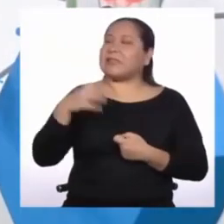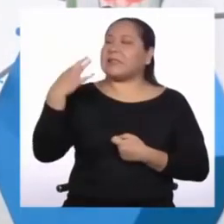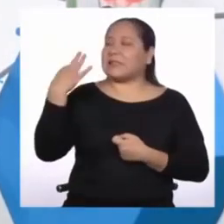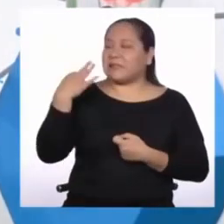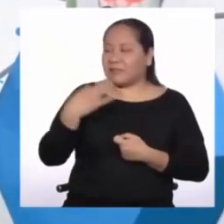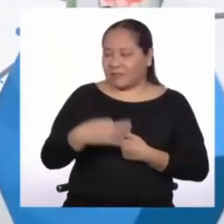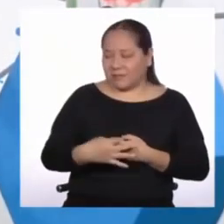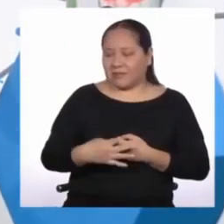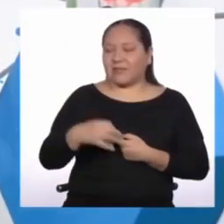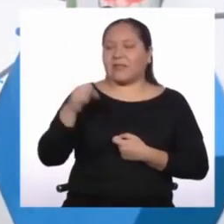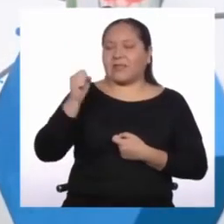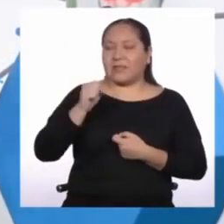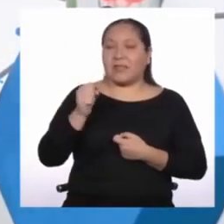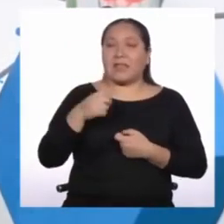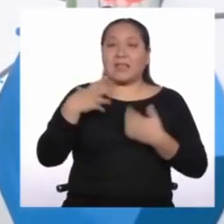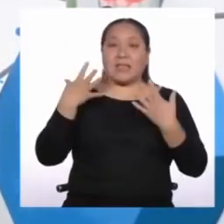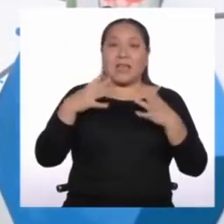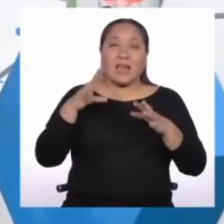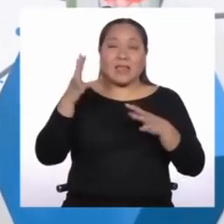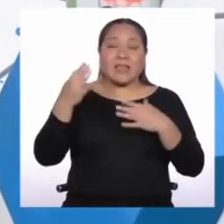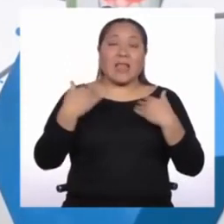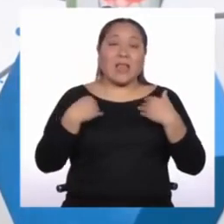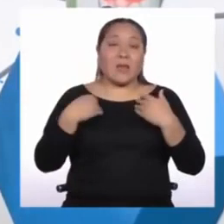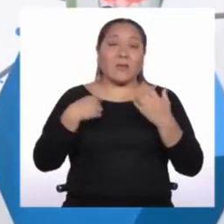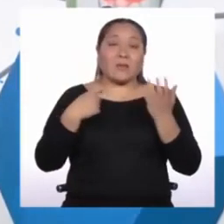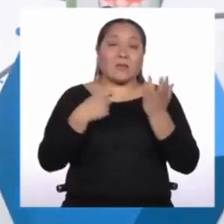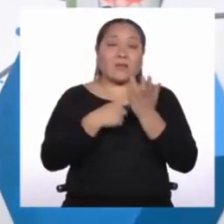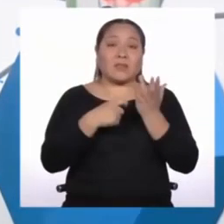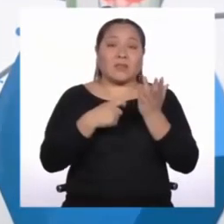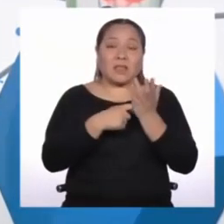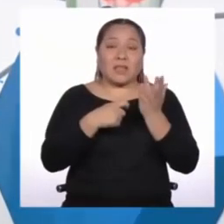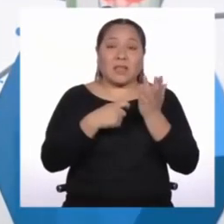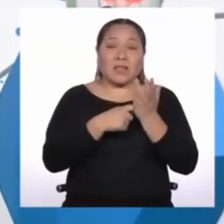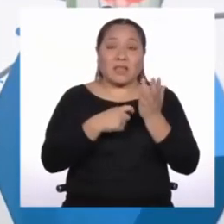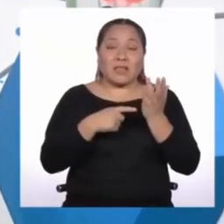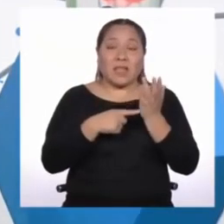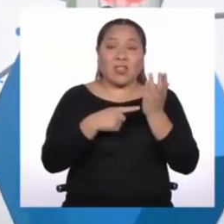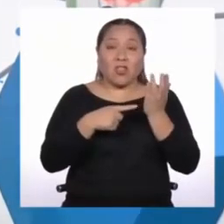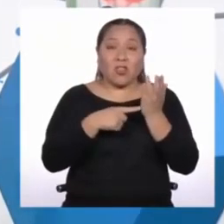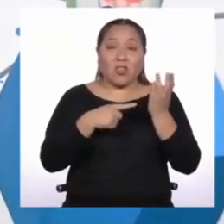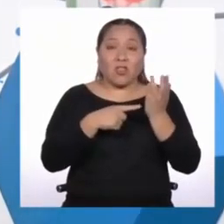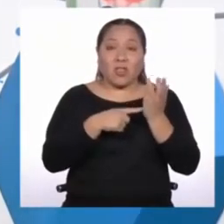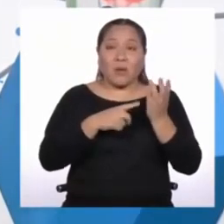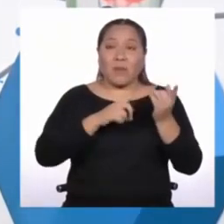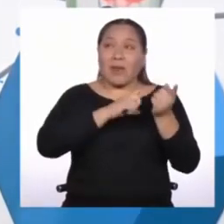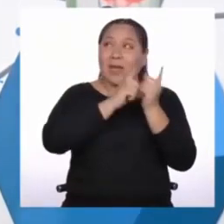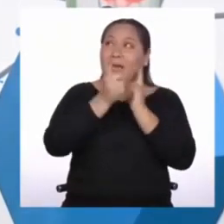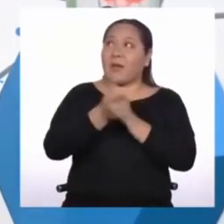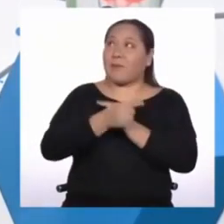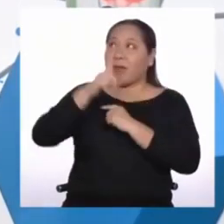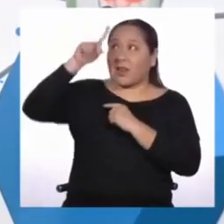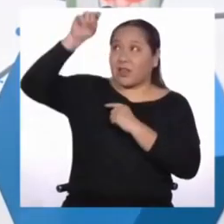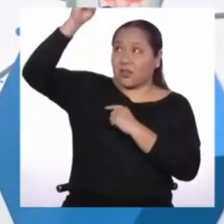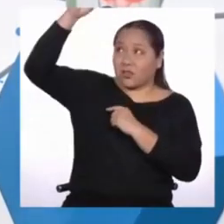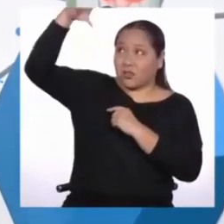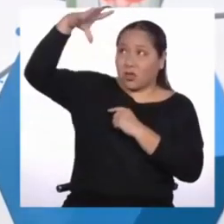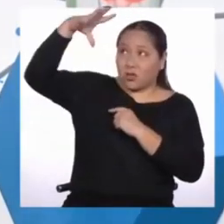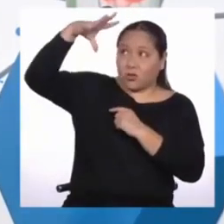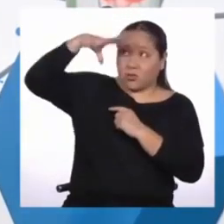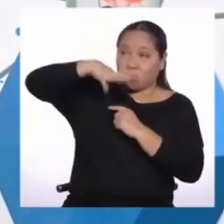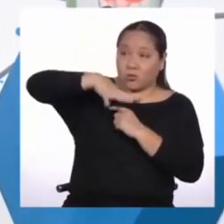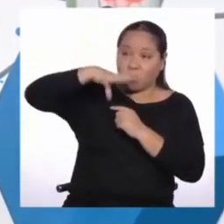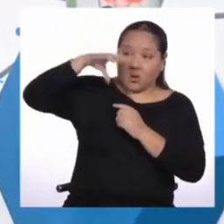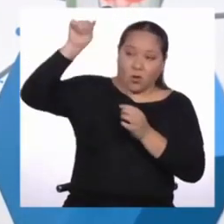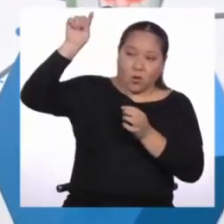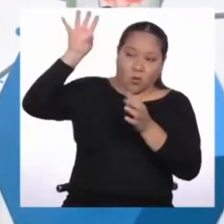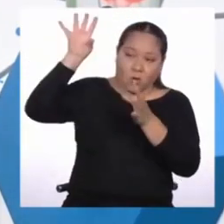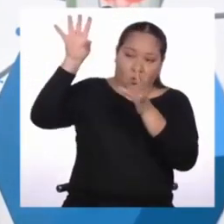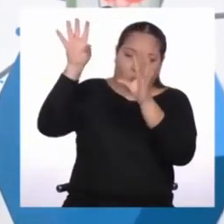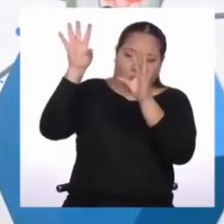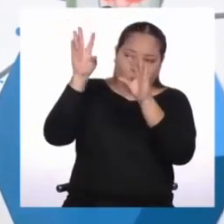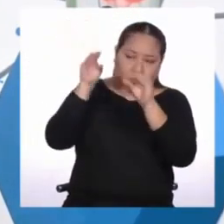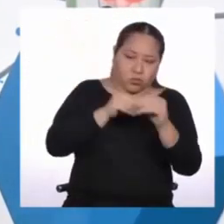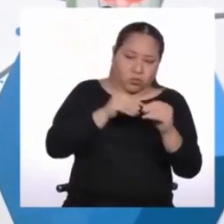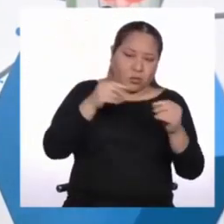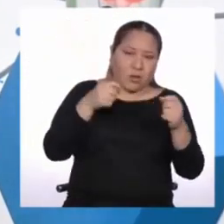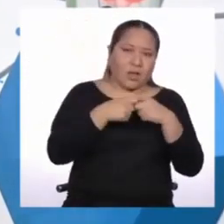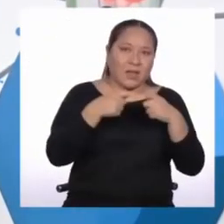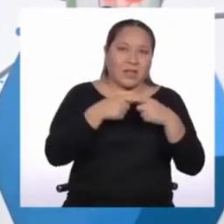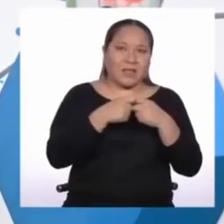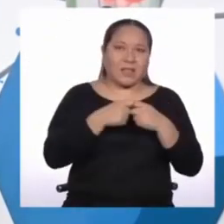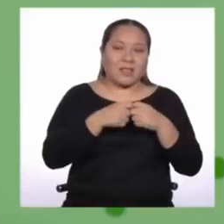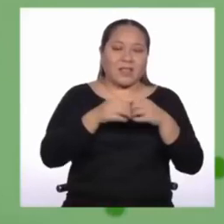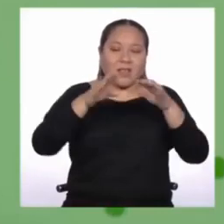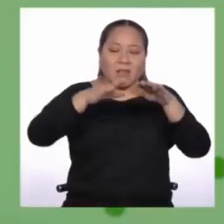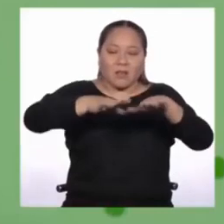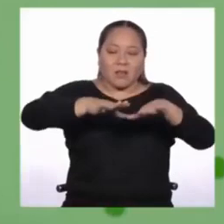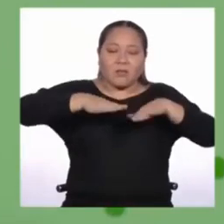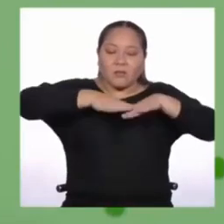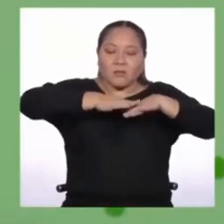la tecnología suficiente para transformar la energía solar en energía eléctrica a través de paneles solares. Eso